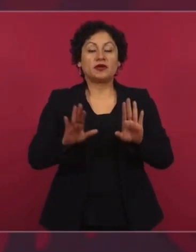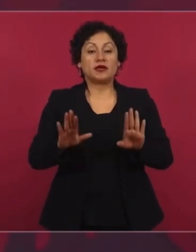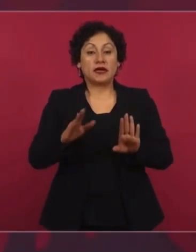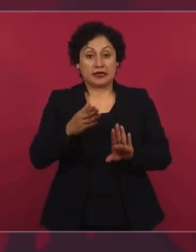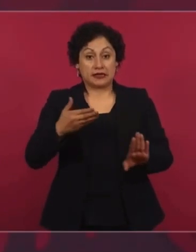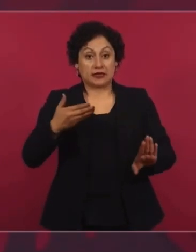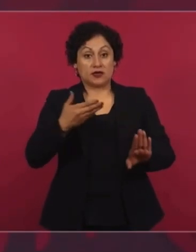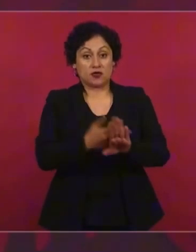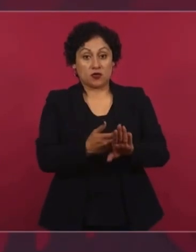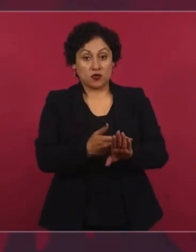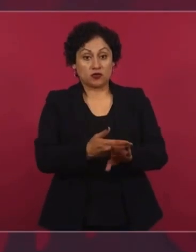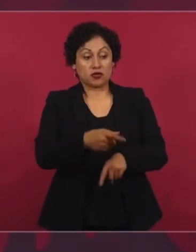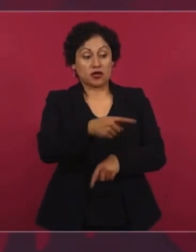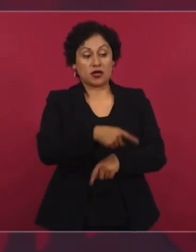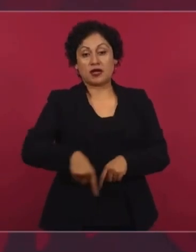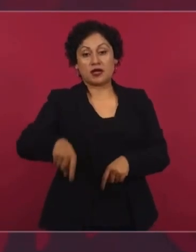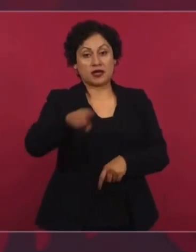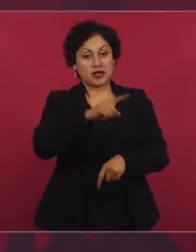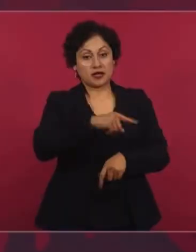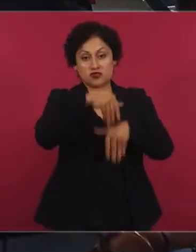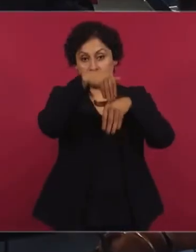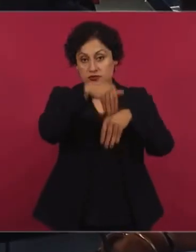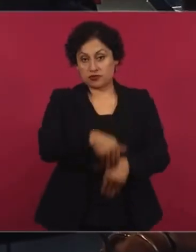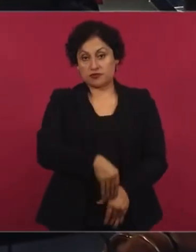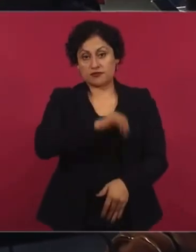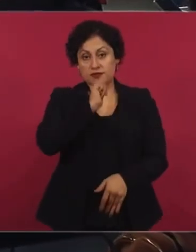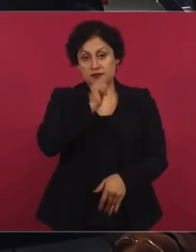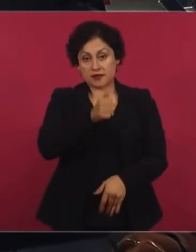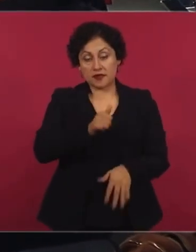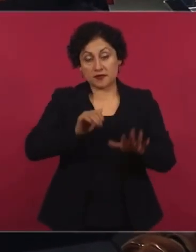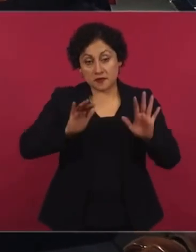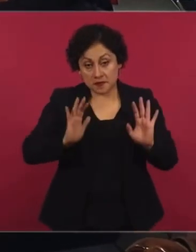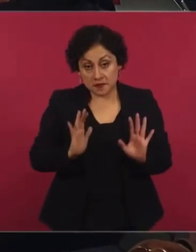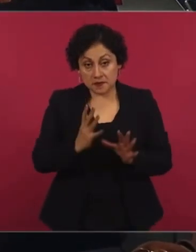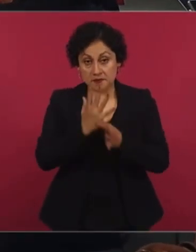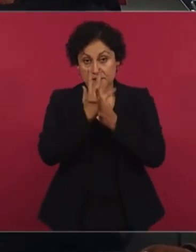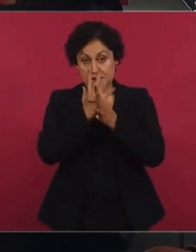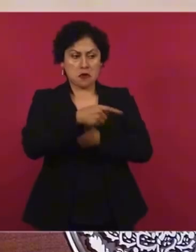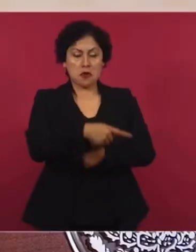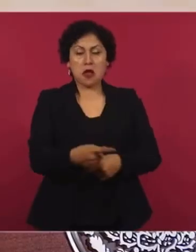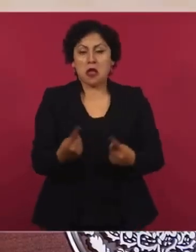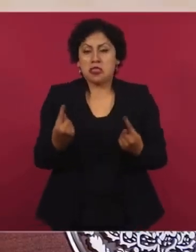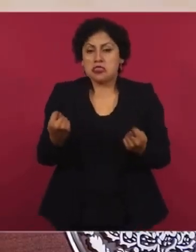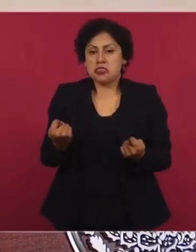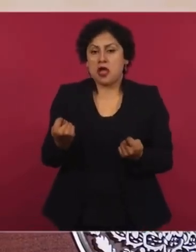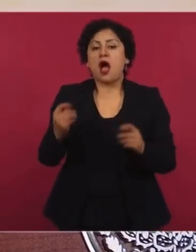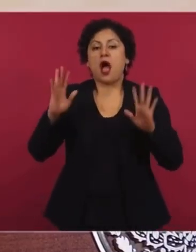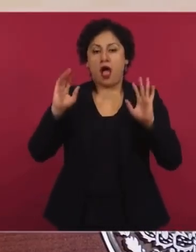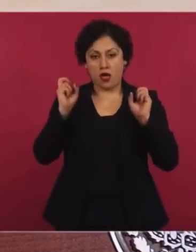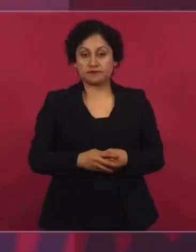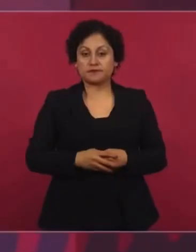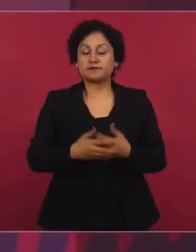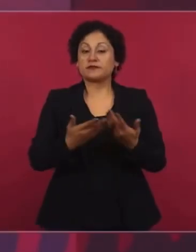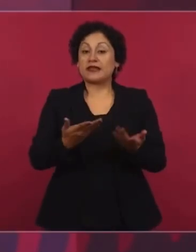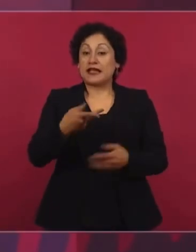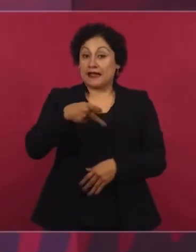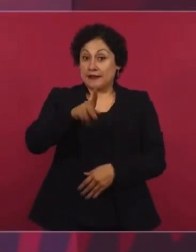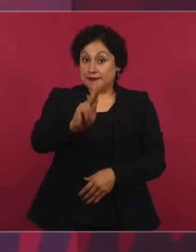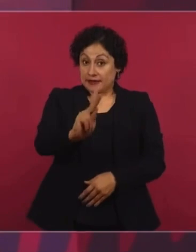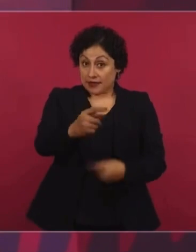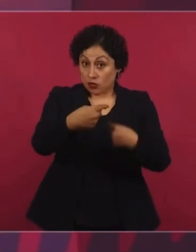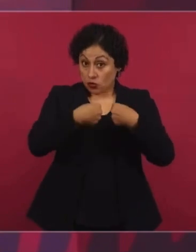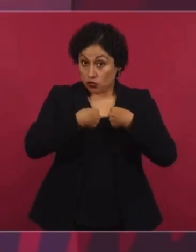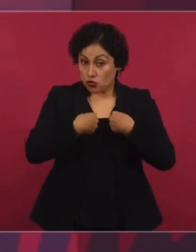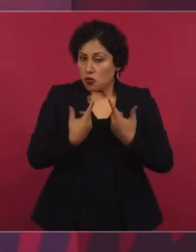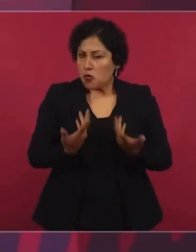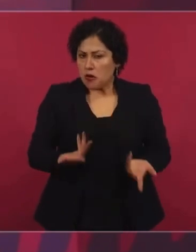la orden de acatar el amparo. como yo era el jefe de